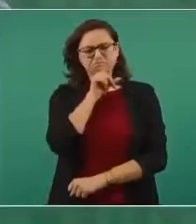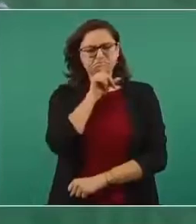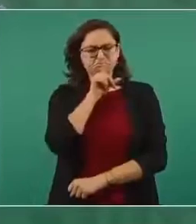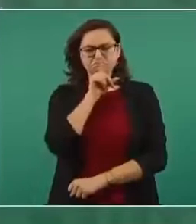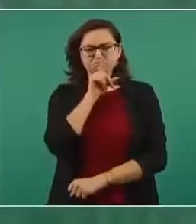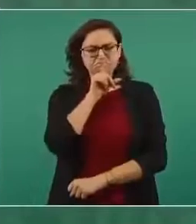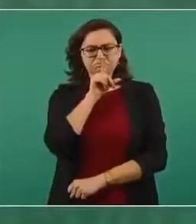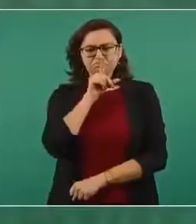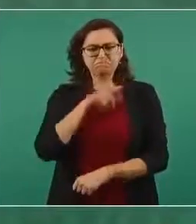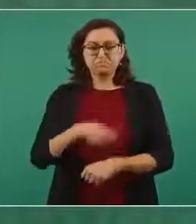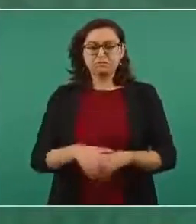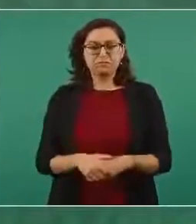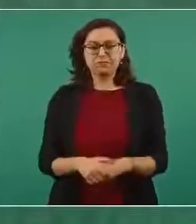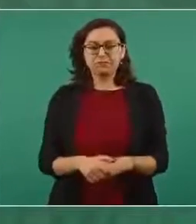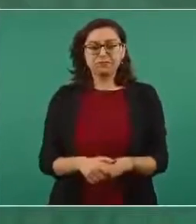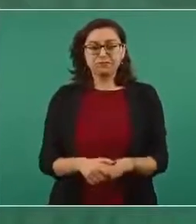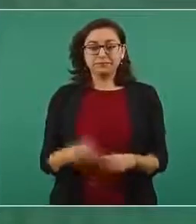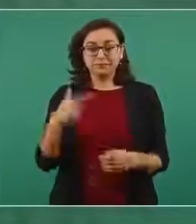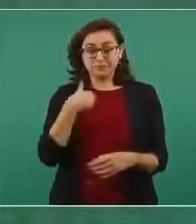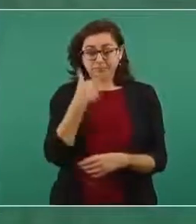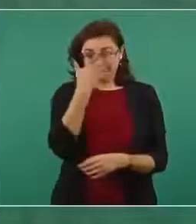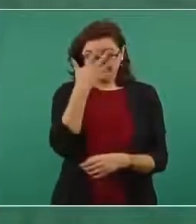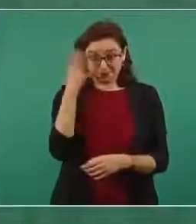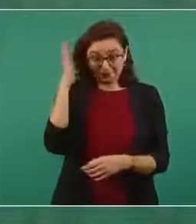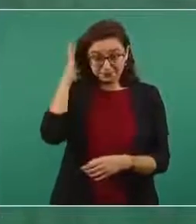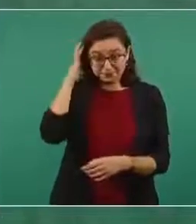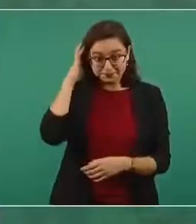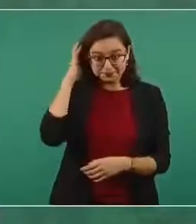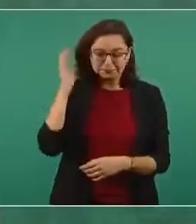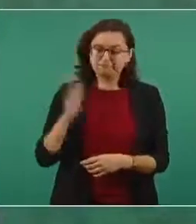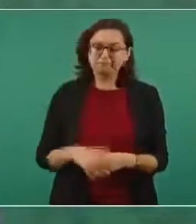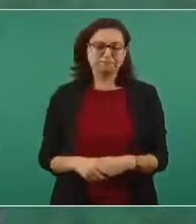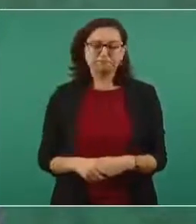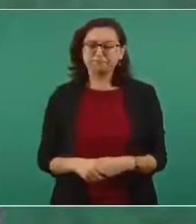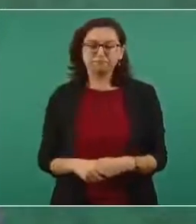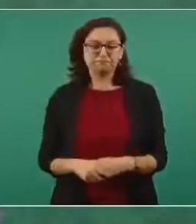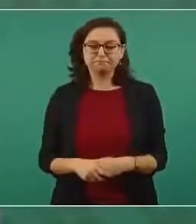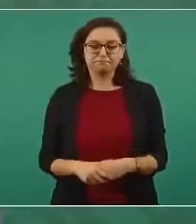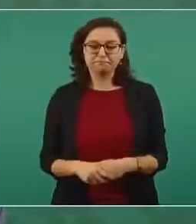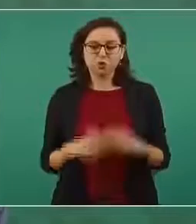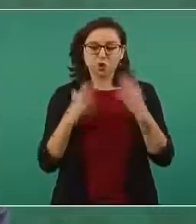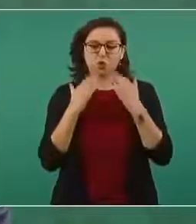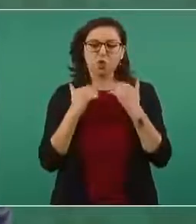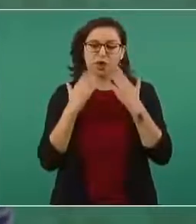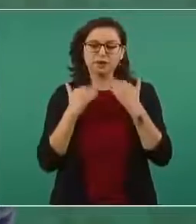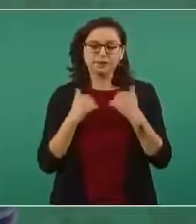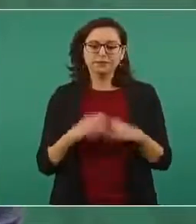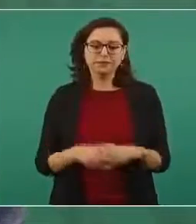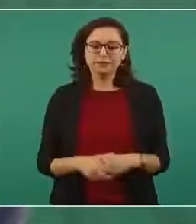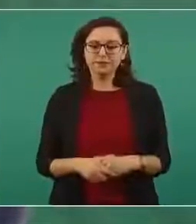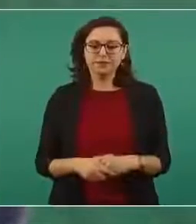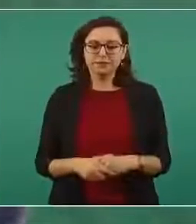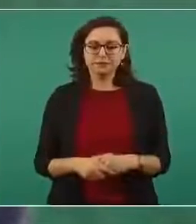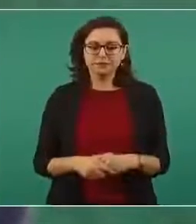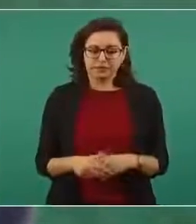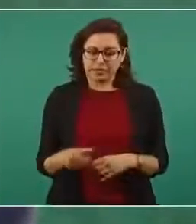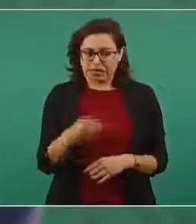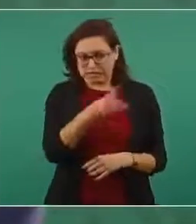No soy hipócrita. No soy de dos caras, como